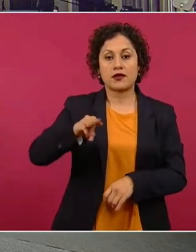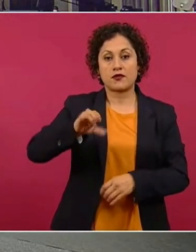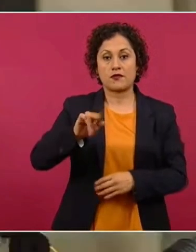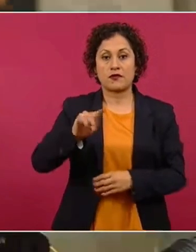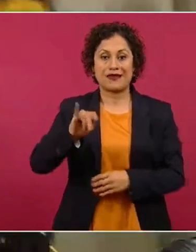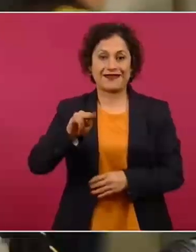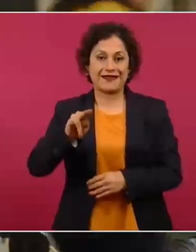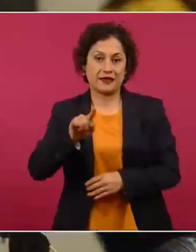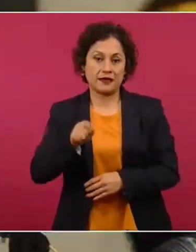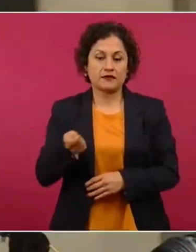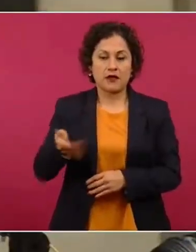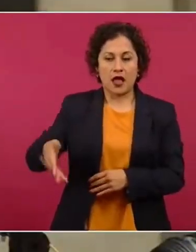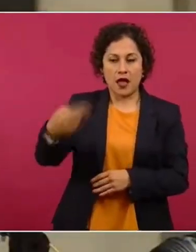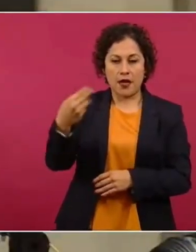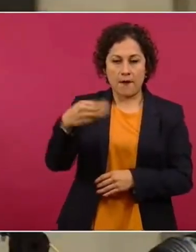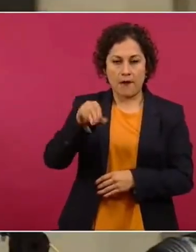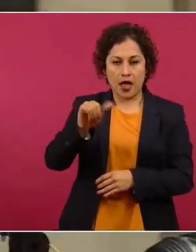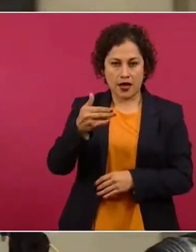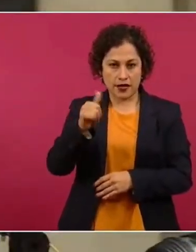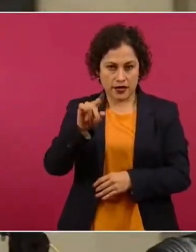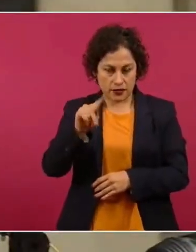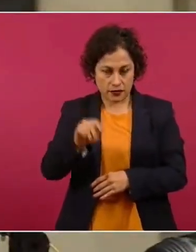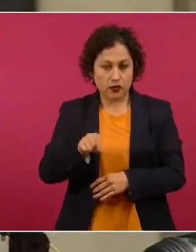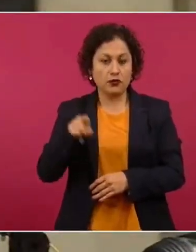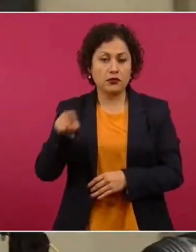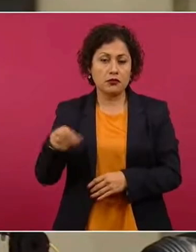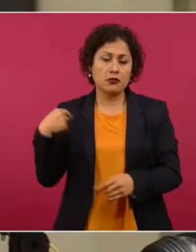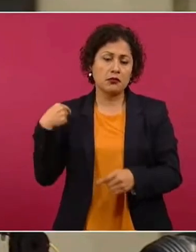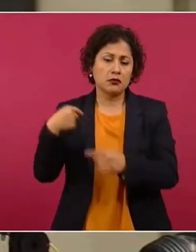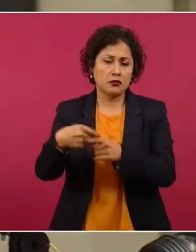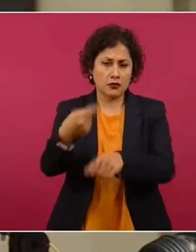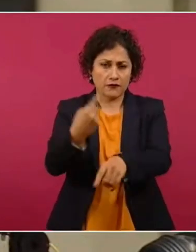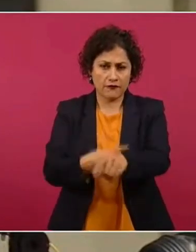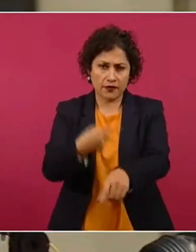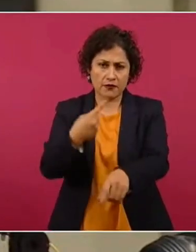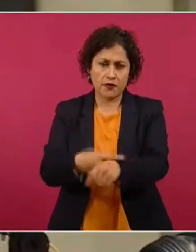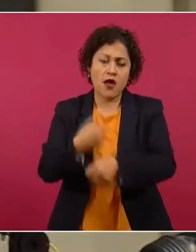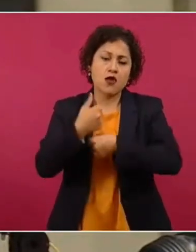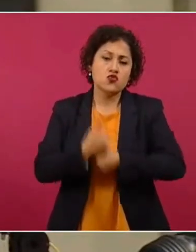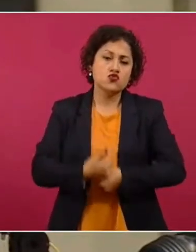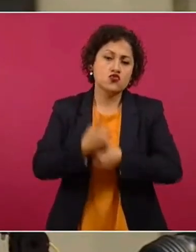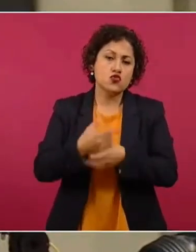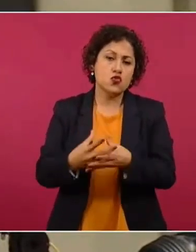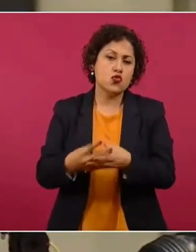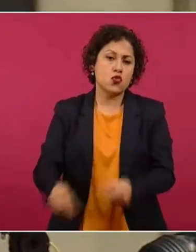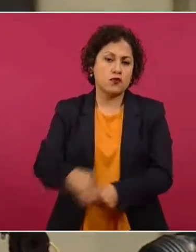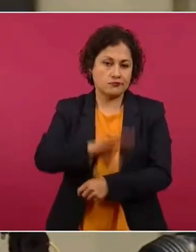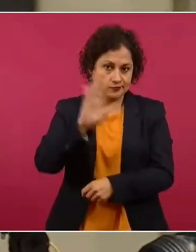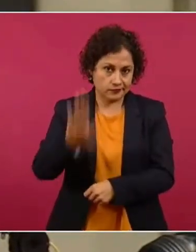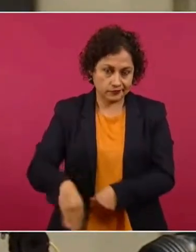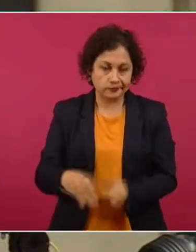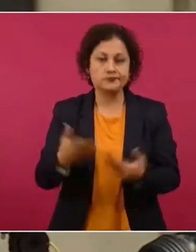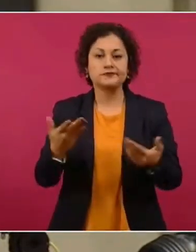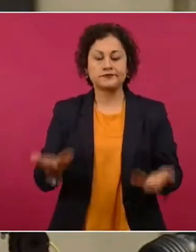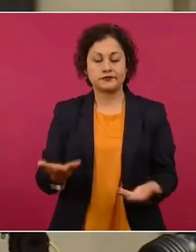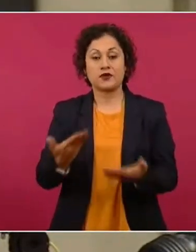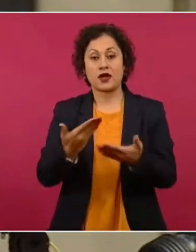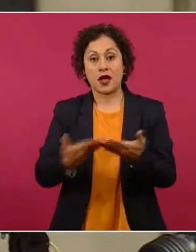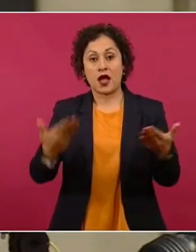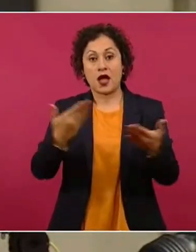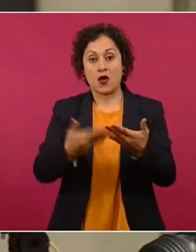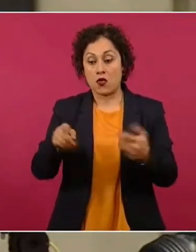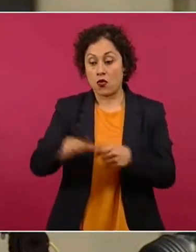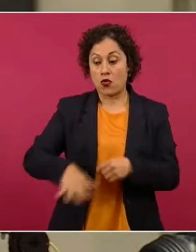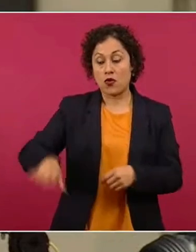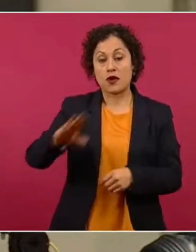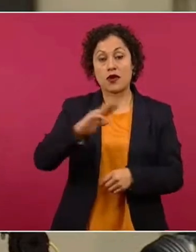Mayito. Él, bueno, falleció después de una larga enfermedad, de una serie de dolencias. Y hoy en día, bueno, pues lamentablemente el